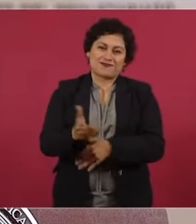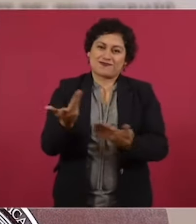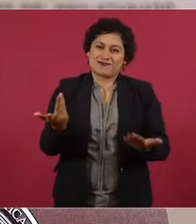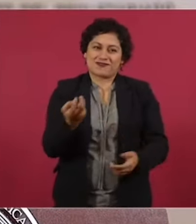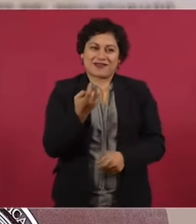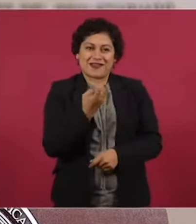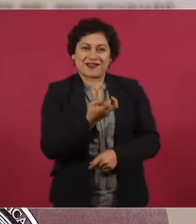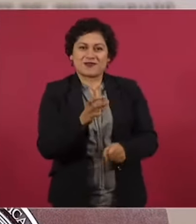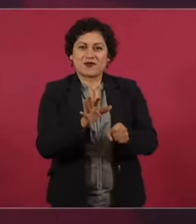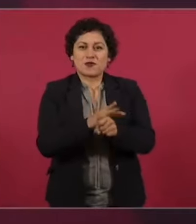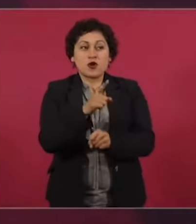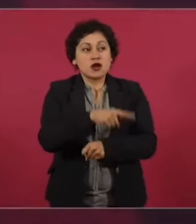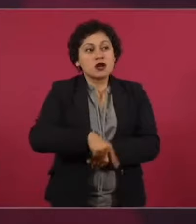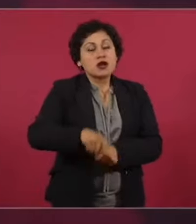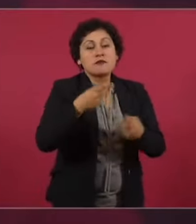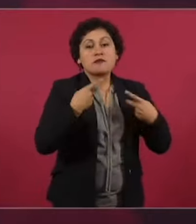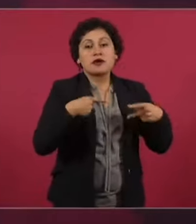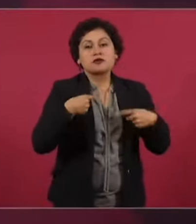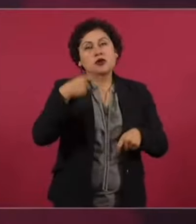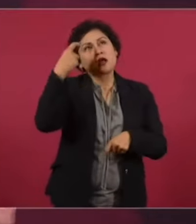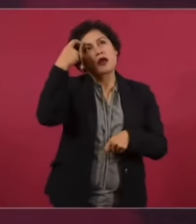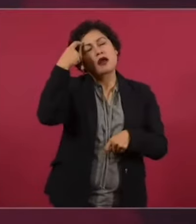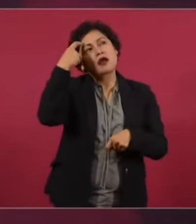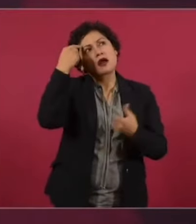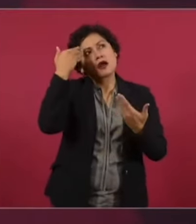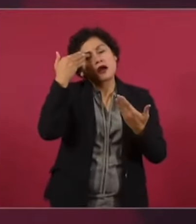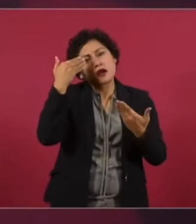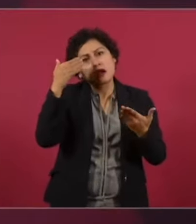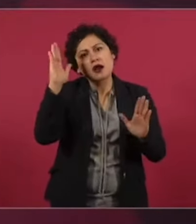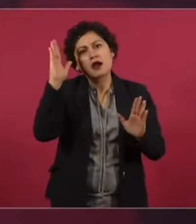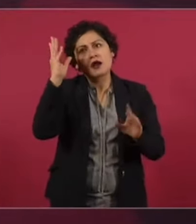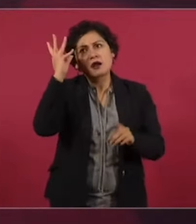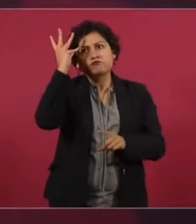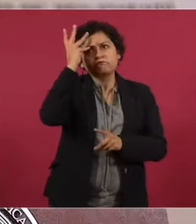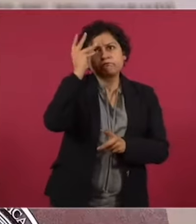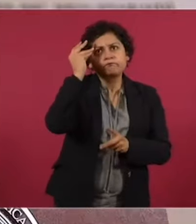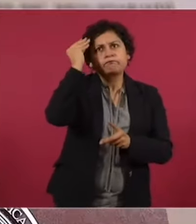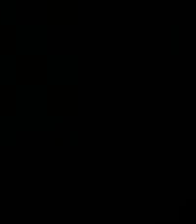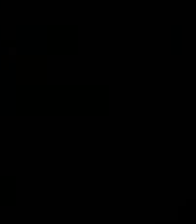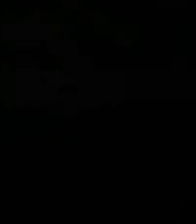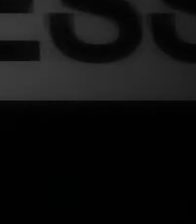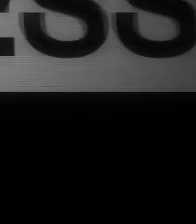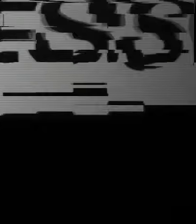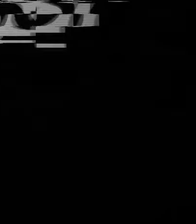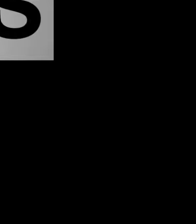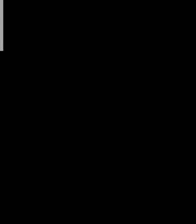informado, a un pueblo consciente que no se deja manipular.